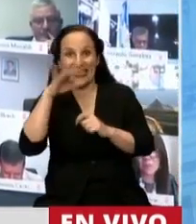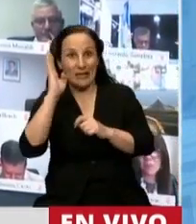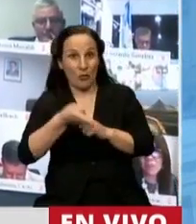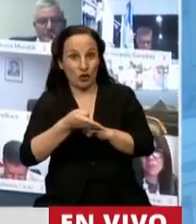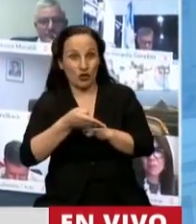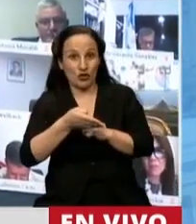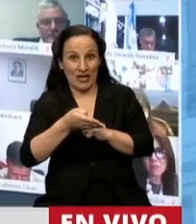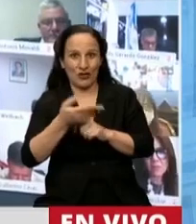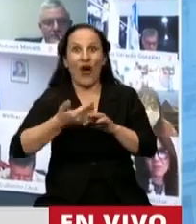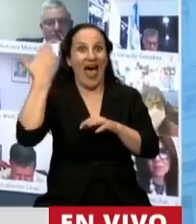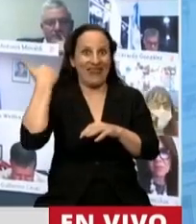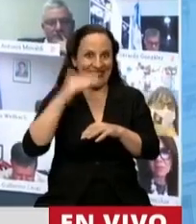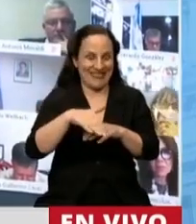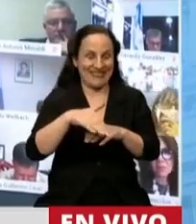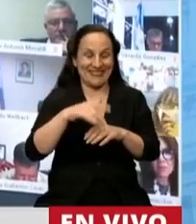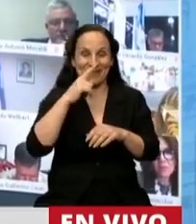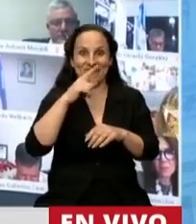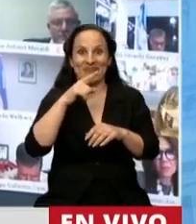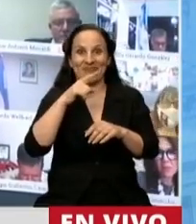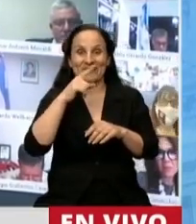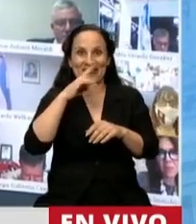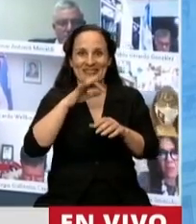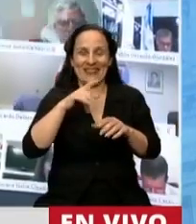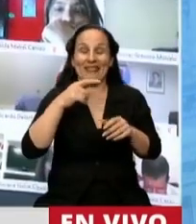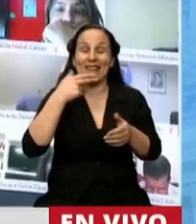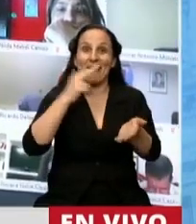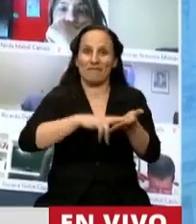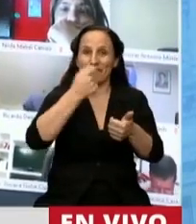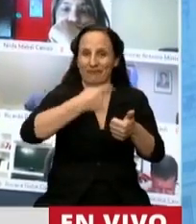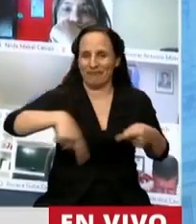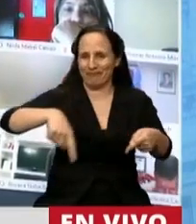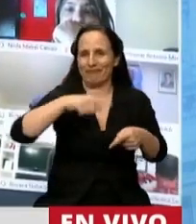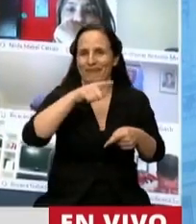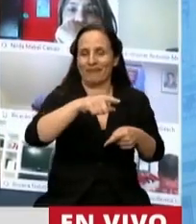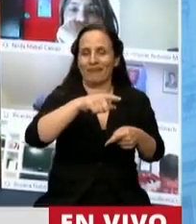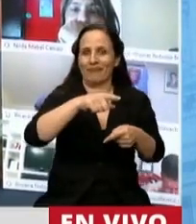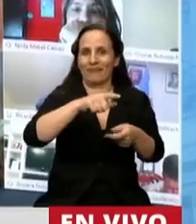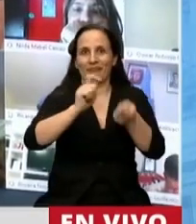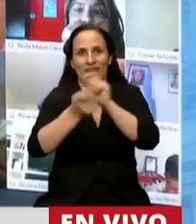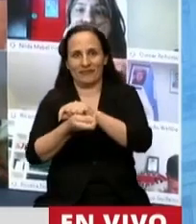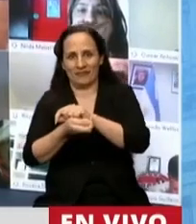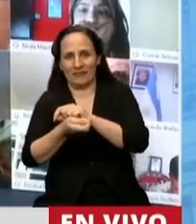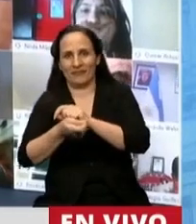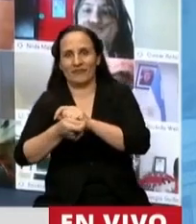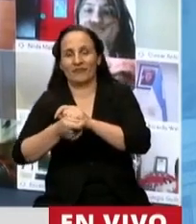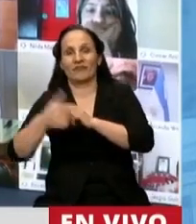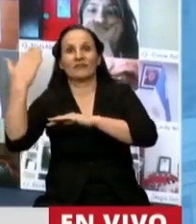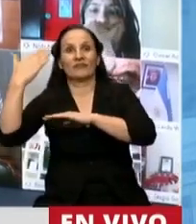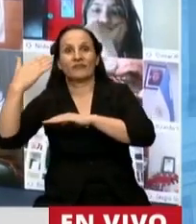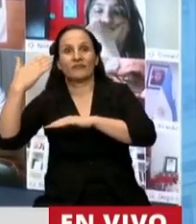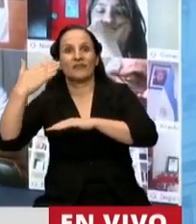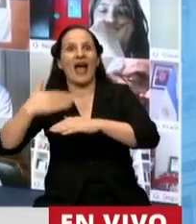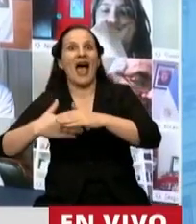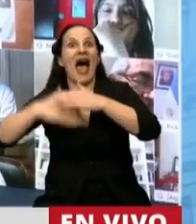así estaba, sobre el total pagado de contribuciones patronales en hasta un